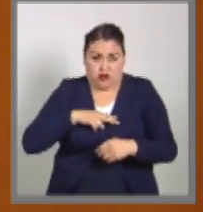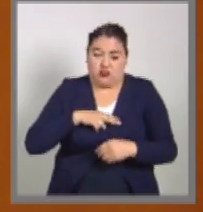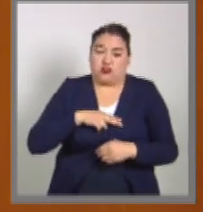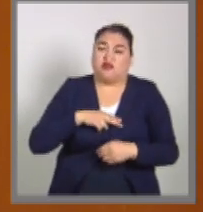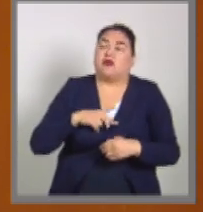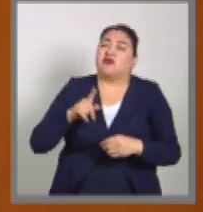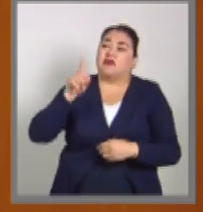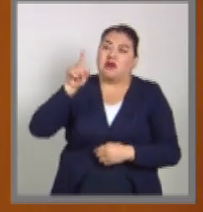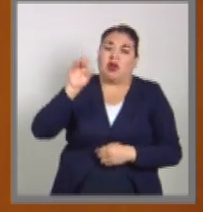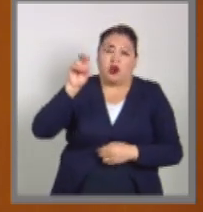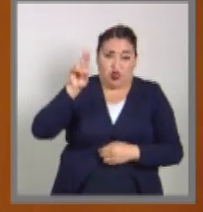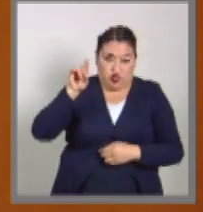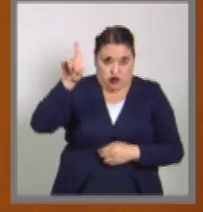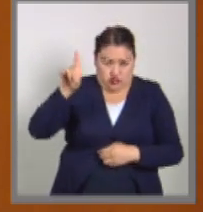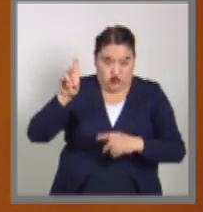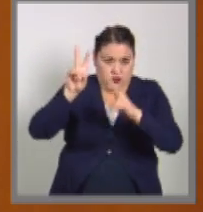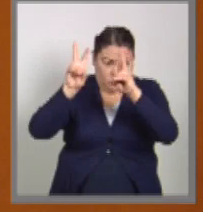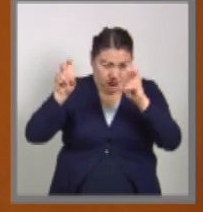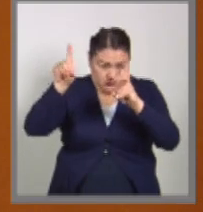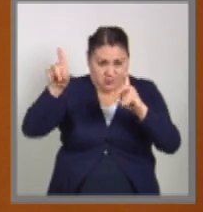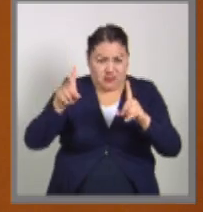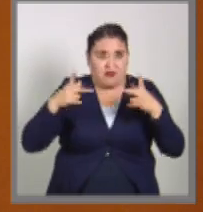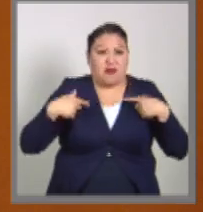Unidas sobre desapariciones de personas